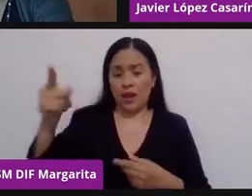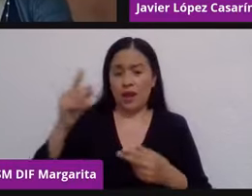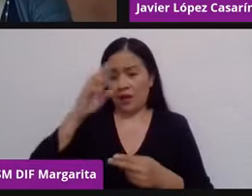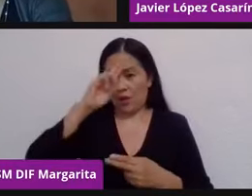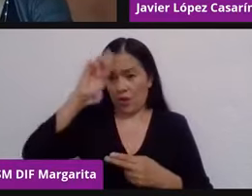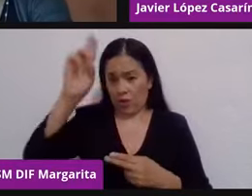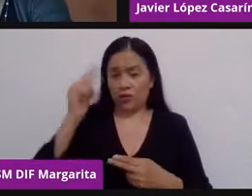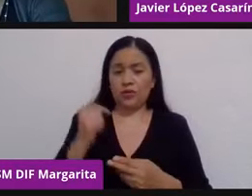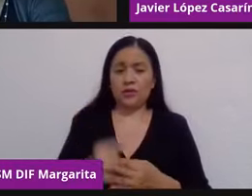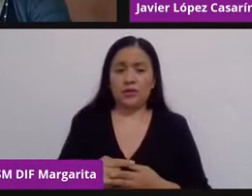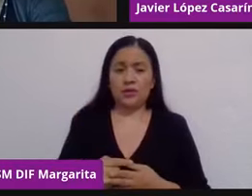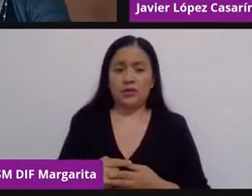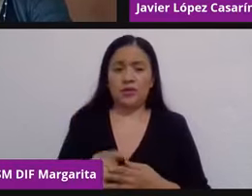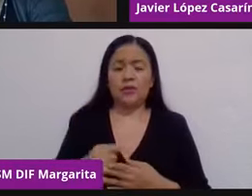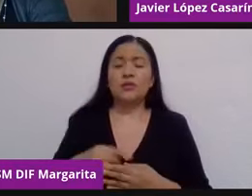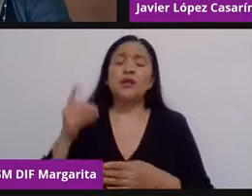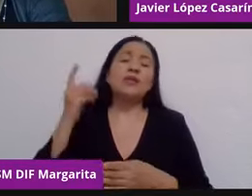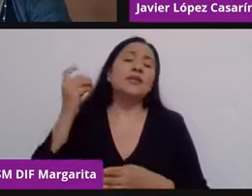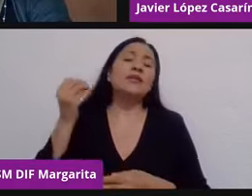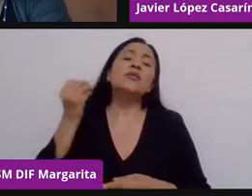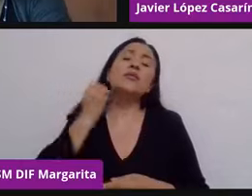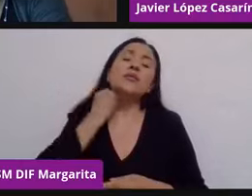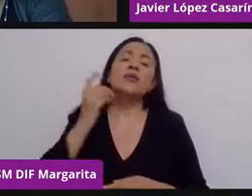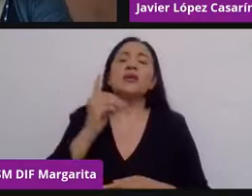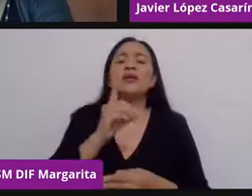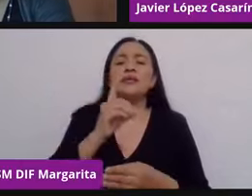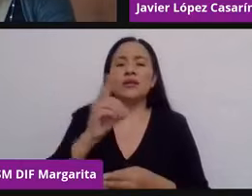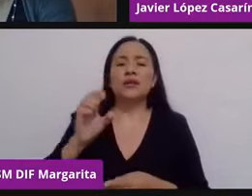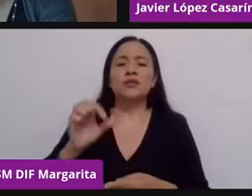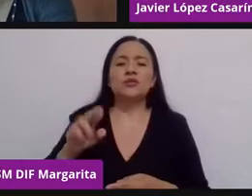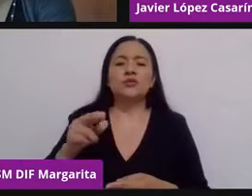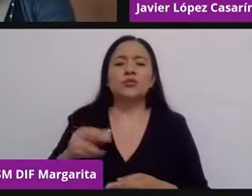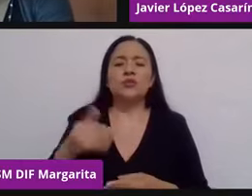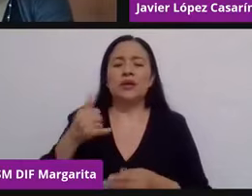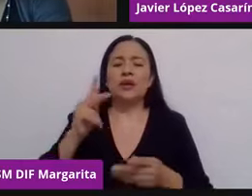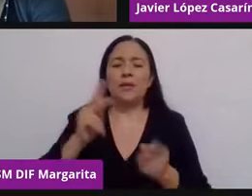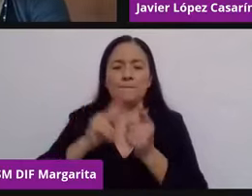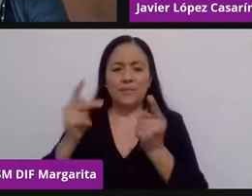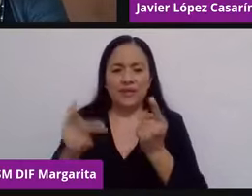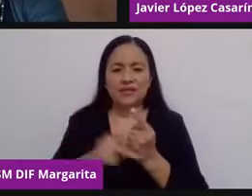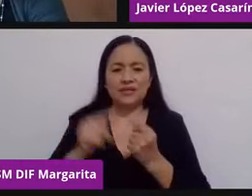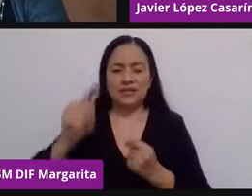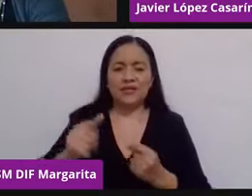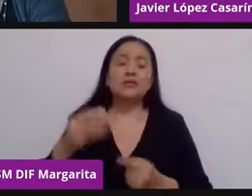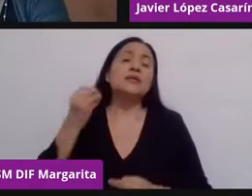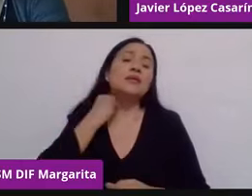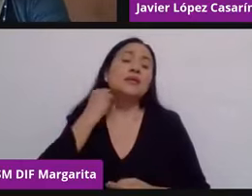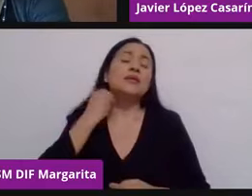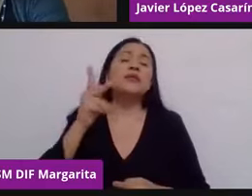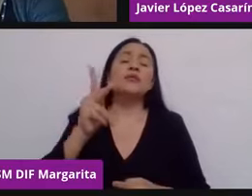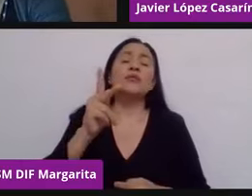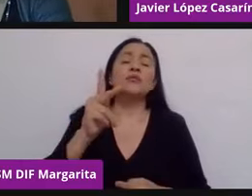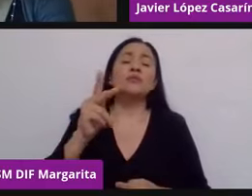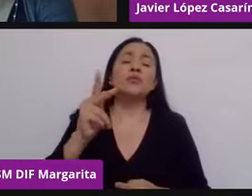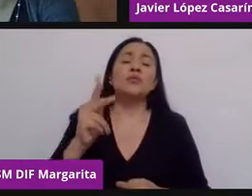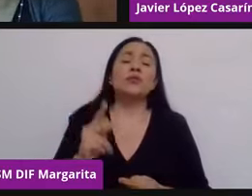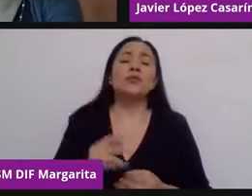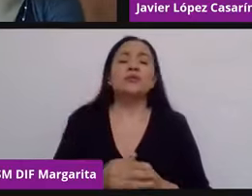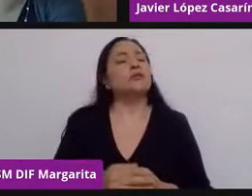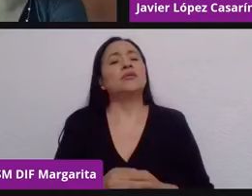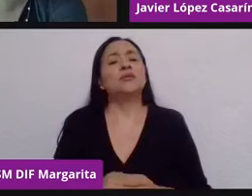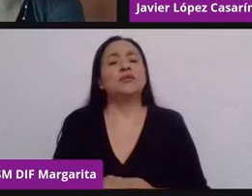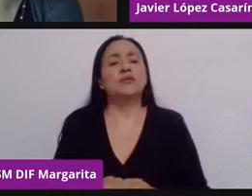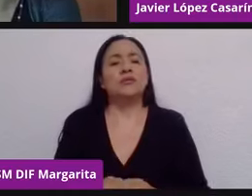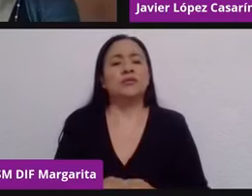Mexicana del Derecho, la Cultura y la Paz. Es miembro de la Barra Mexicana de Abogados, miembro de los 300 Young Leaders